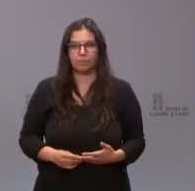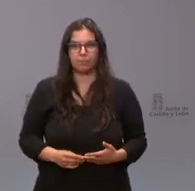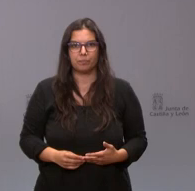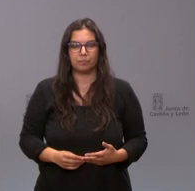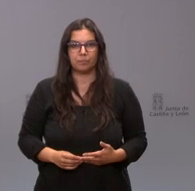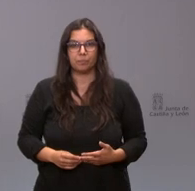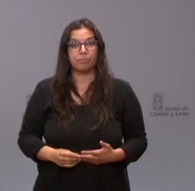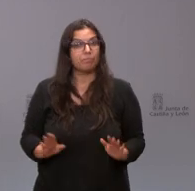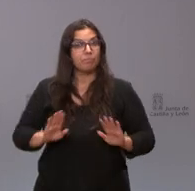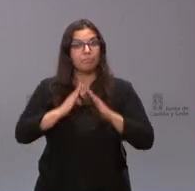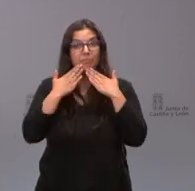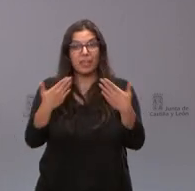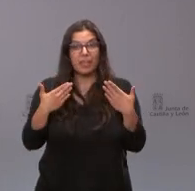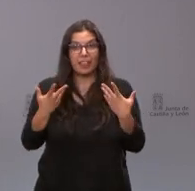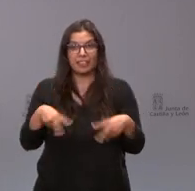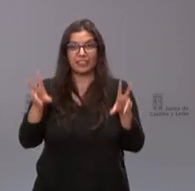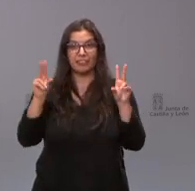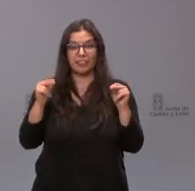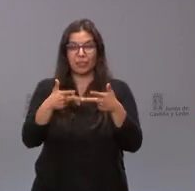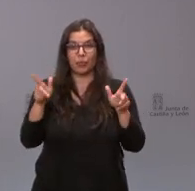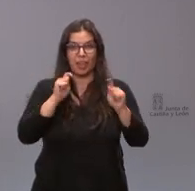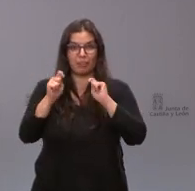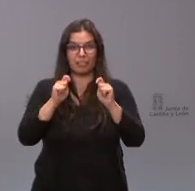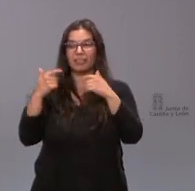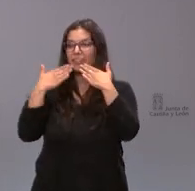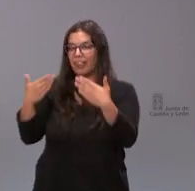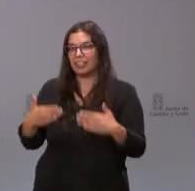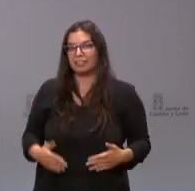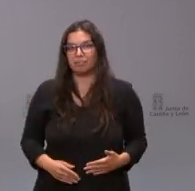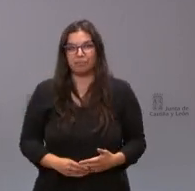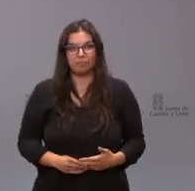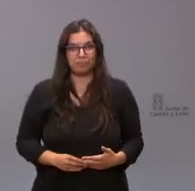Muy bien pues muchas gracias terminamos aquí la rueda de prensa Pues muchas gracias